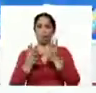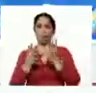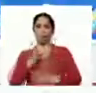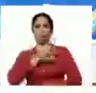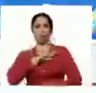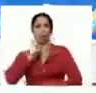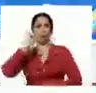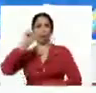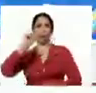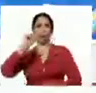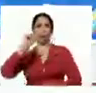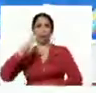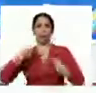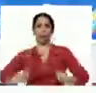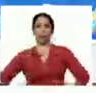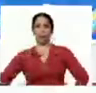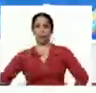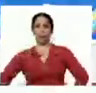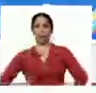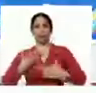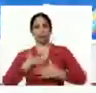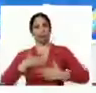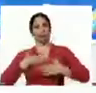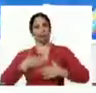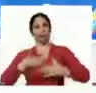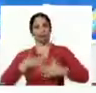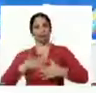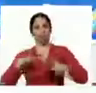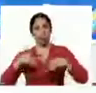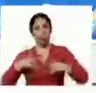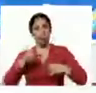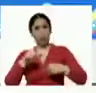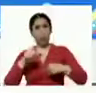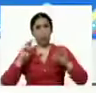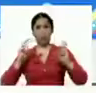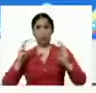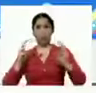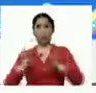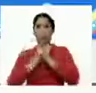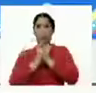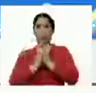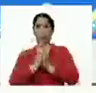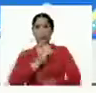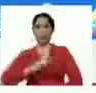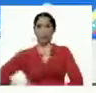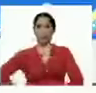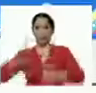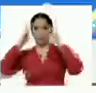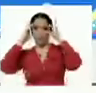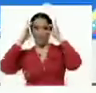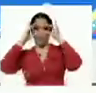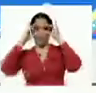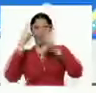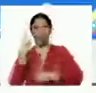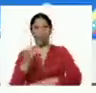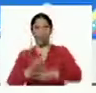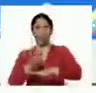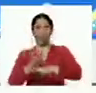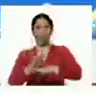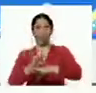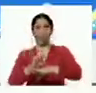sociedad humanamente gratificante tomemos ese concepto señora vicepresidente una economía